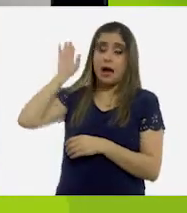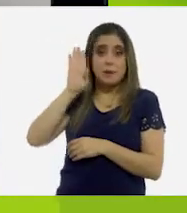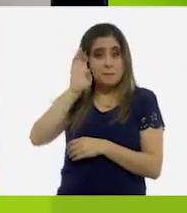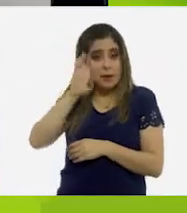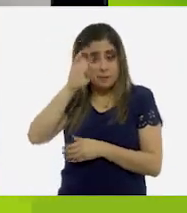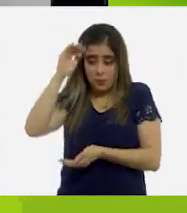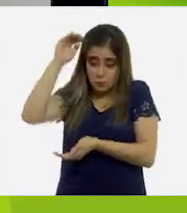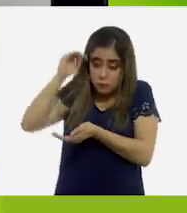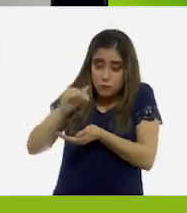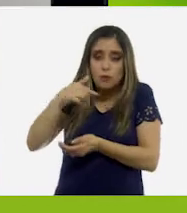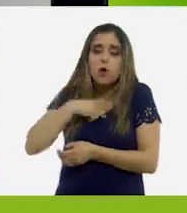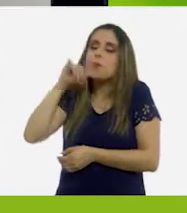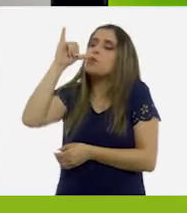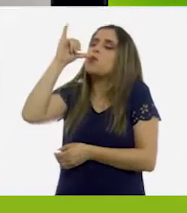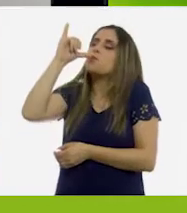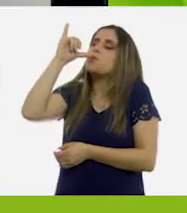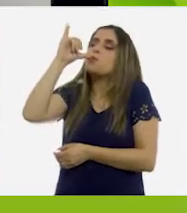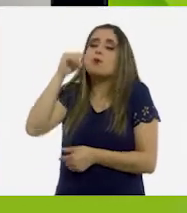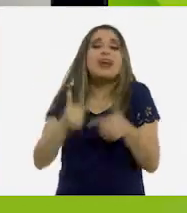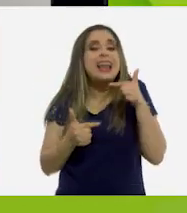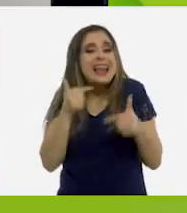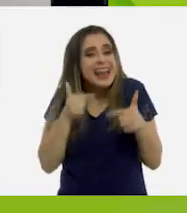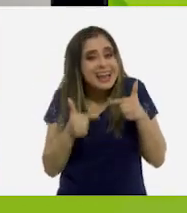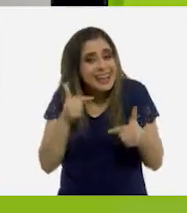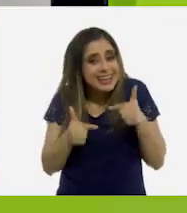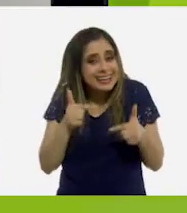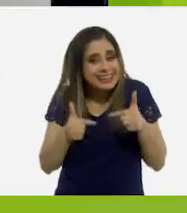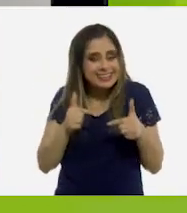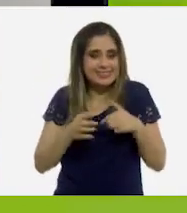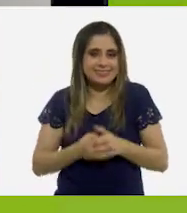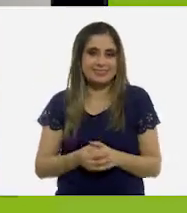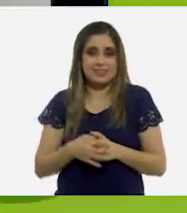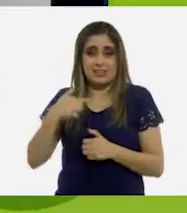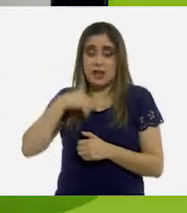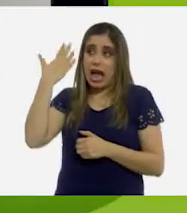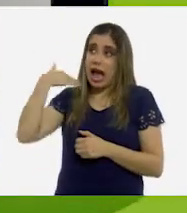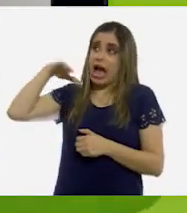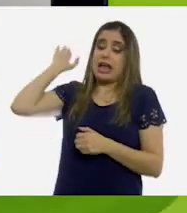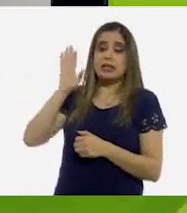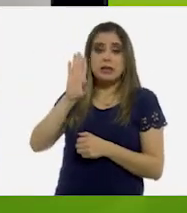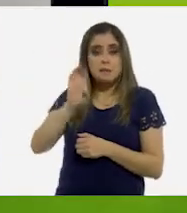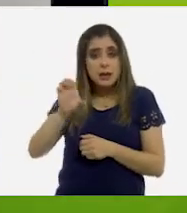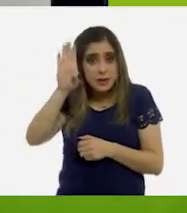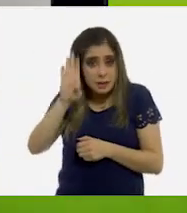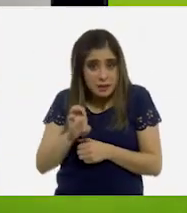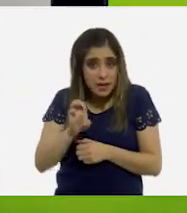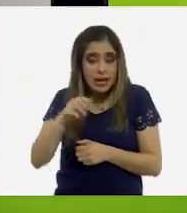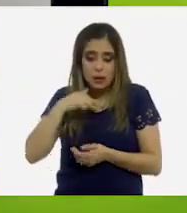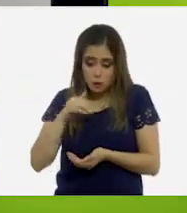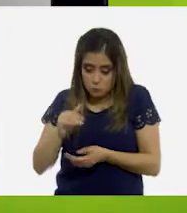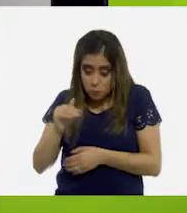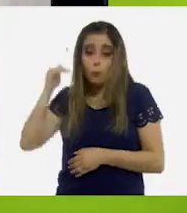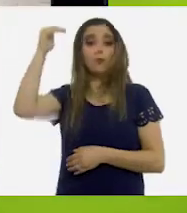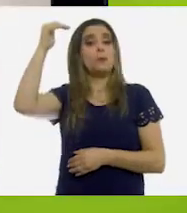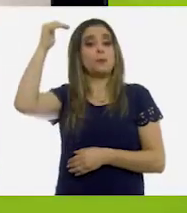tomaba lechita, y cuando yo era bebé, ya qué sí.